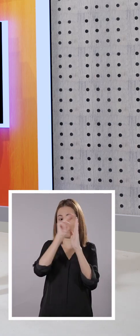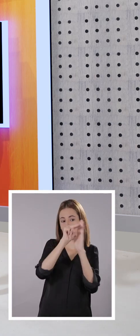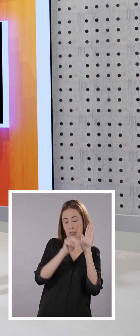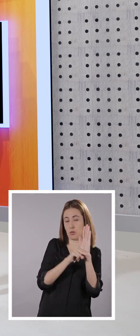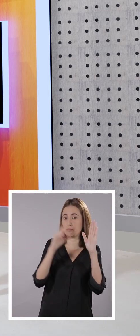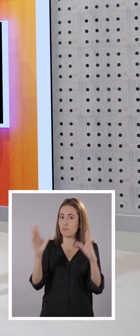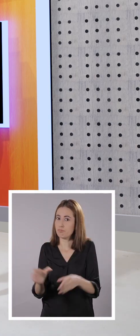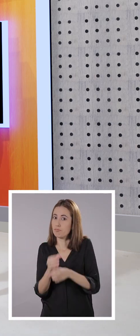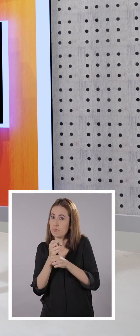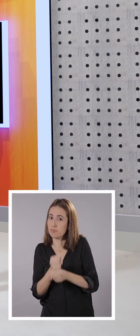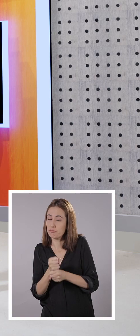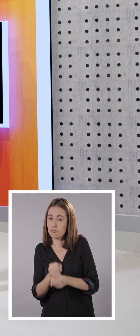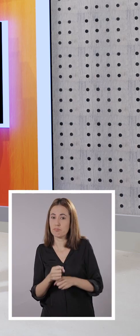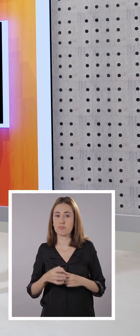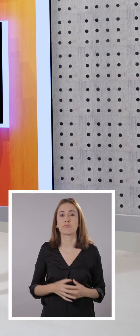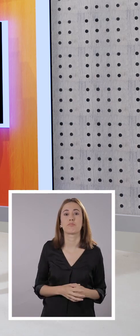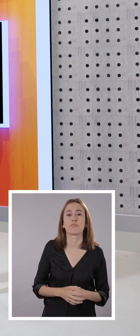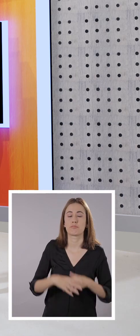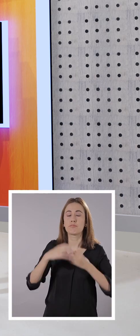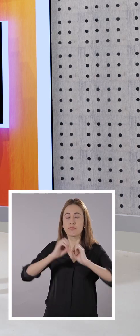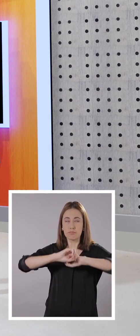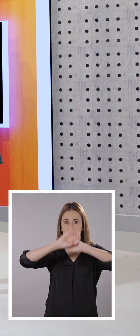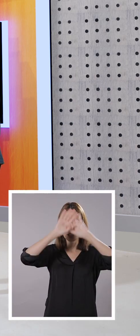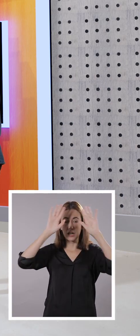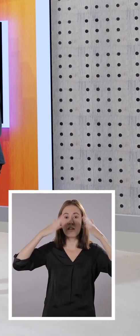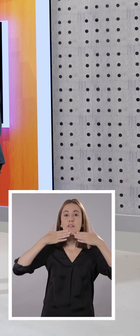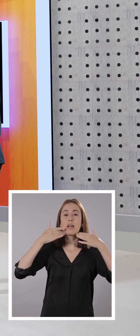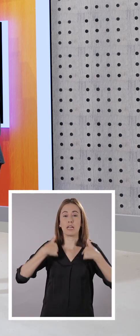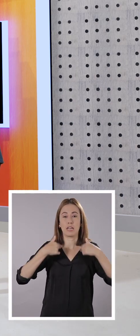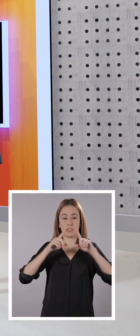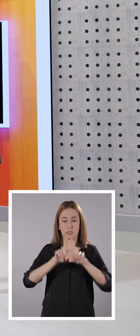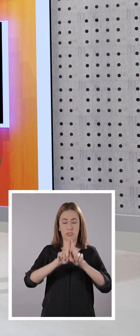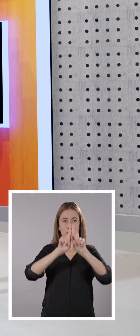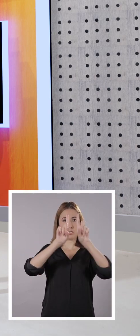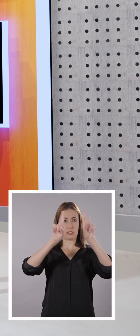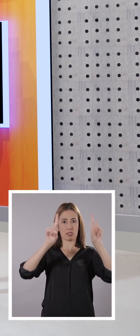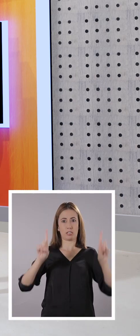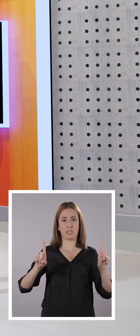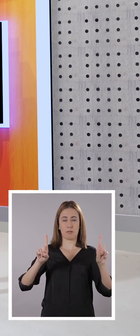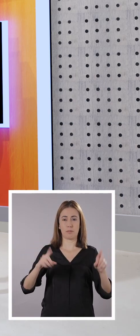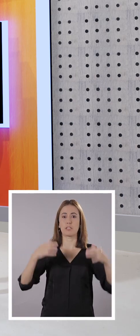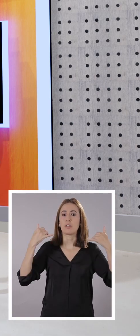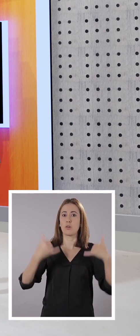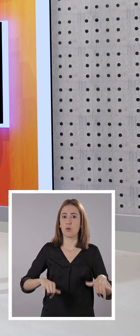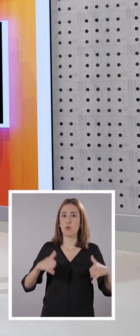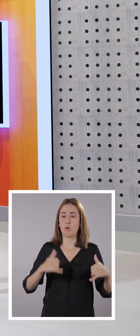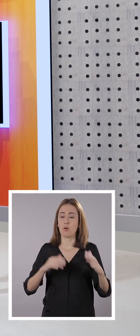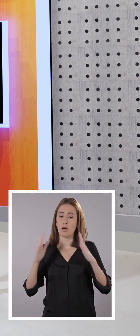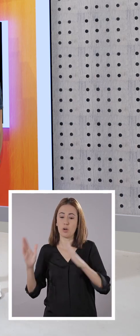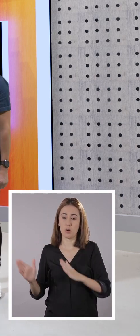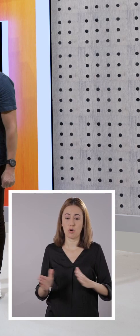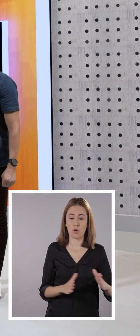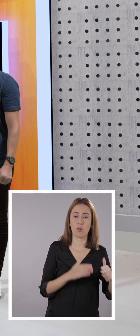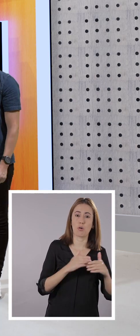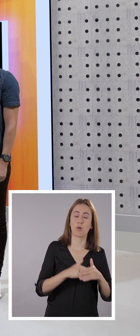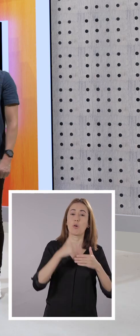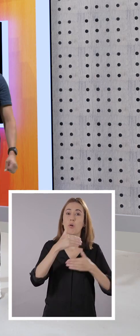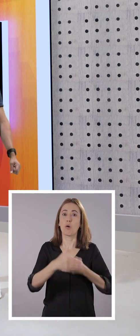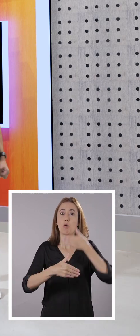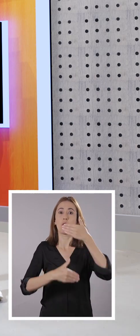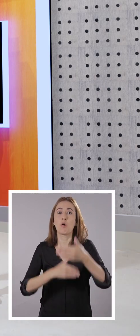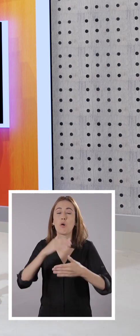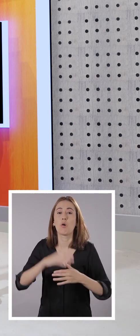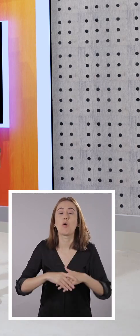seguir los protocolos de bioseguridad. Claro. A ver, distanciamiento físico y juego, ¿cómo vamos a hacer? Bueno, ok.